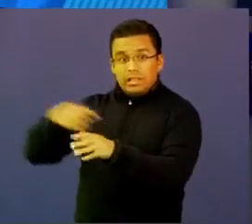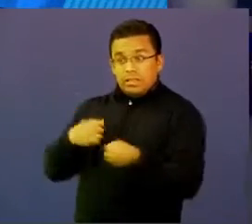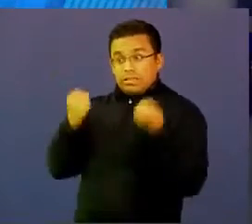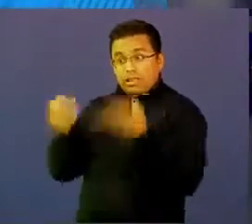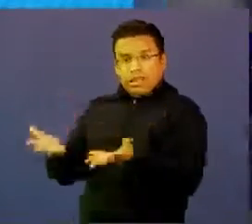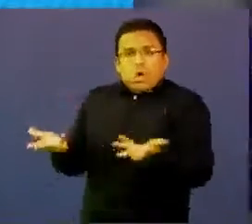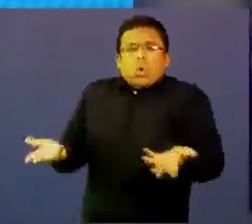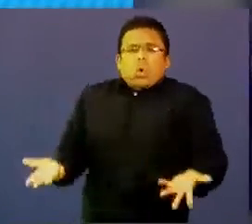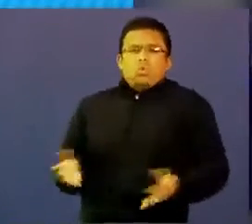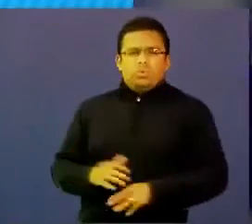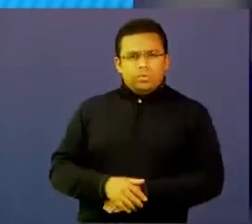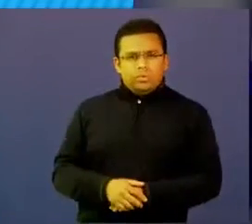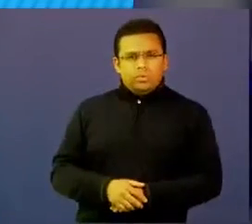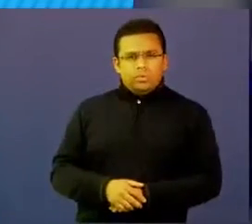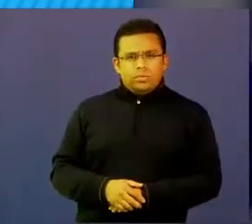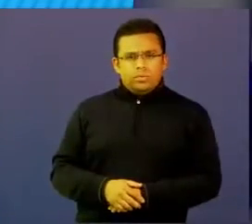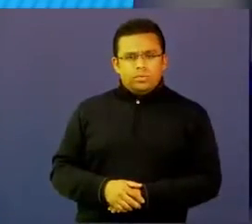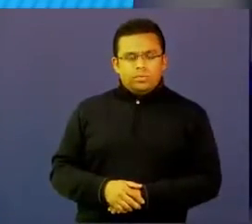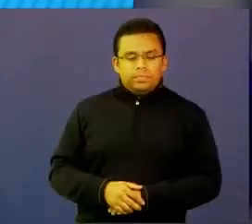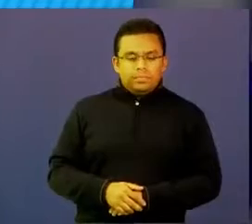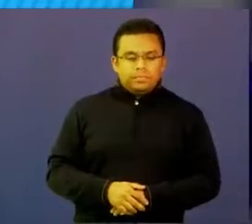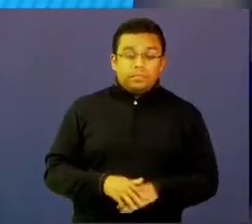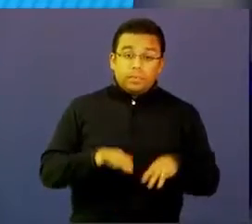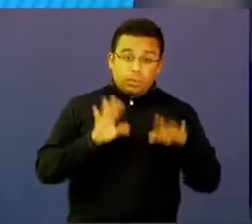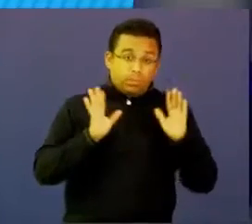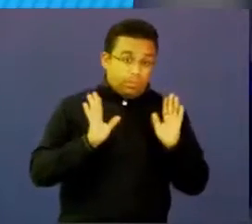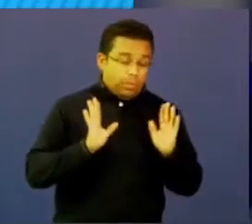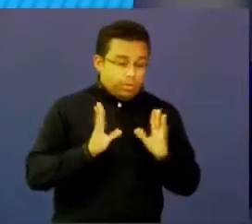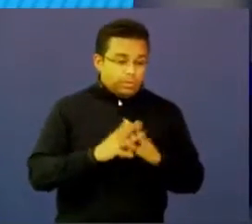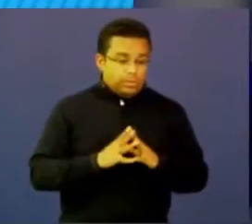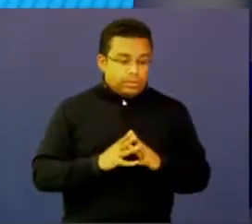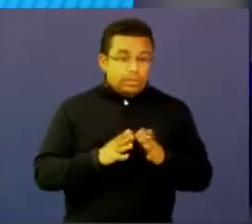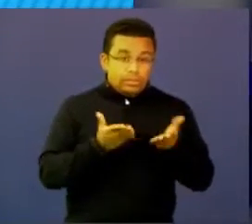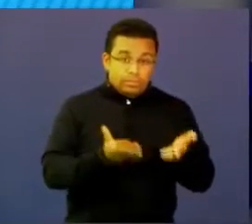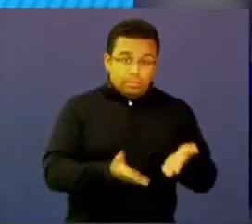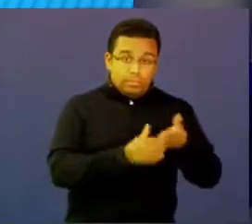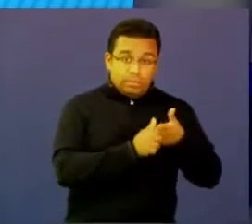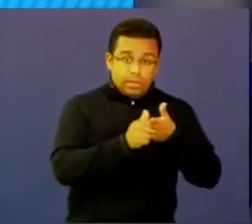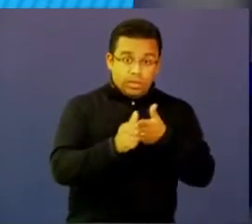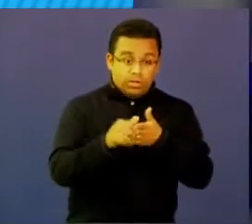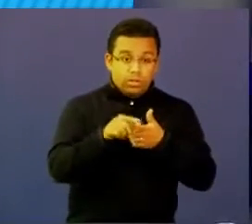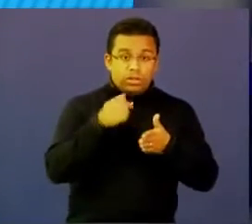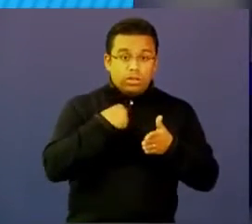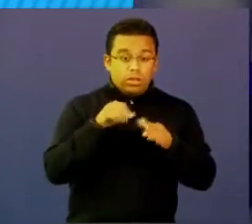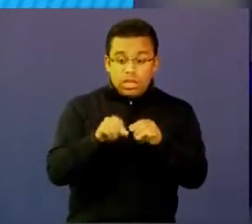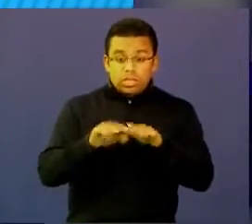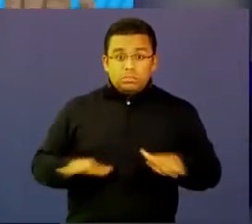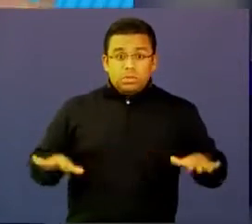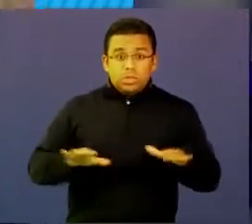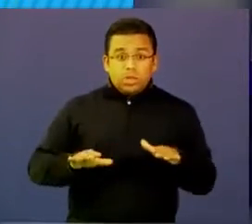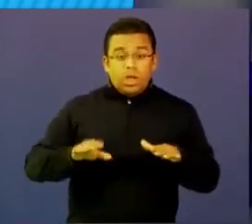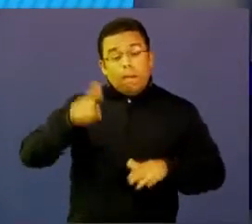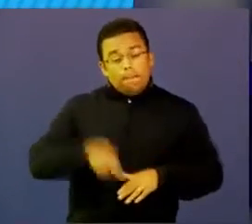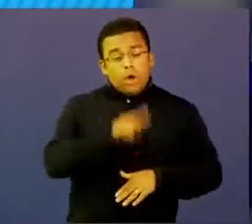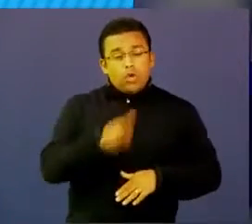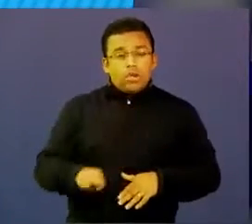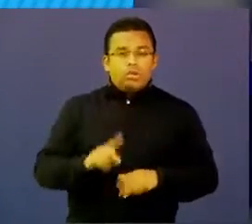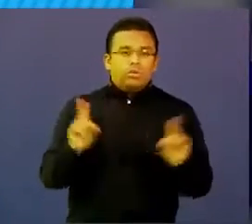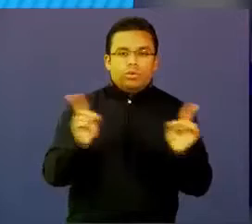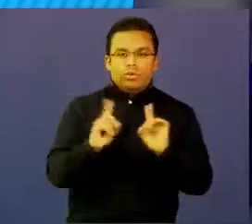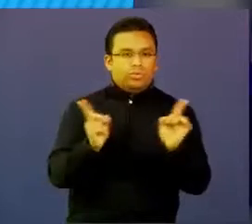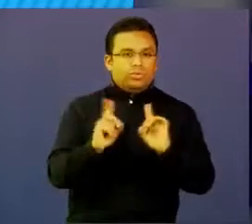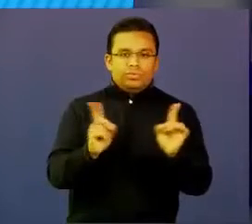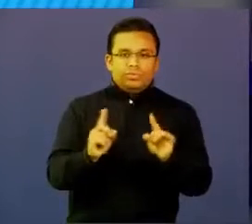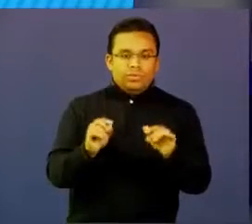Sí, yo creo que acá para este tipo de metodologías no hay restricciones de espacios, funciona tanto en lo rural